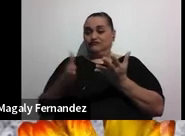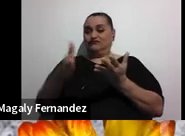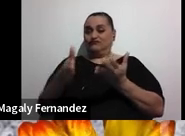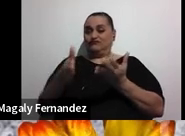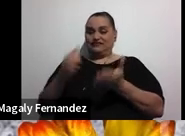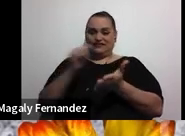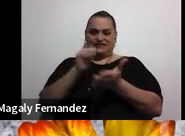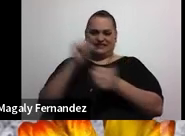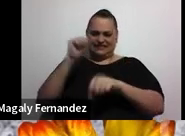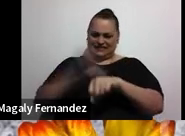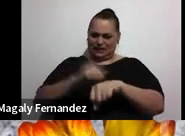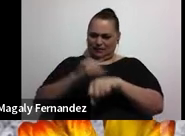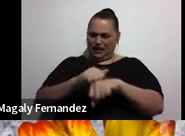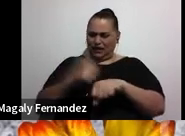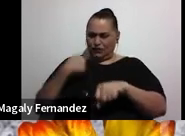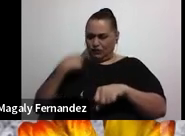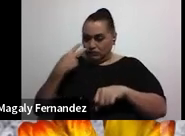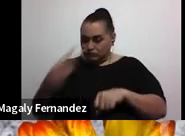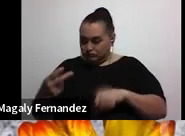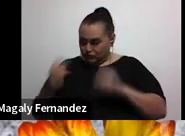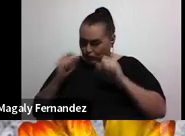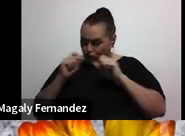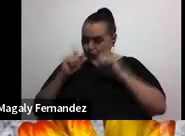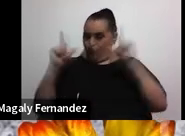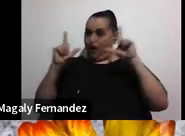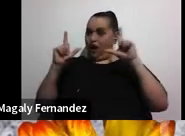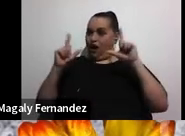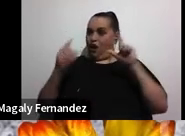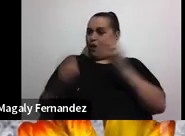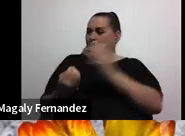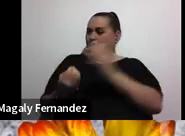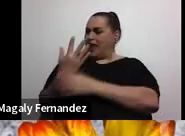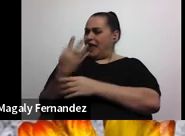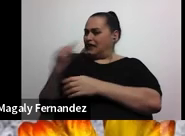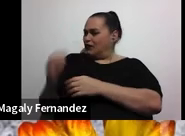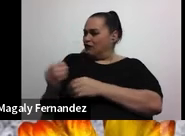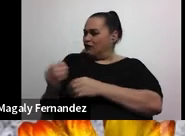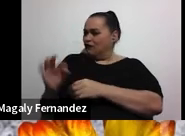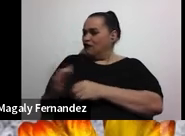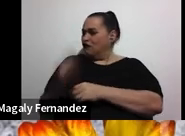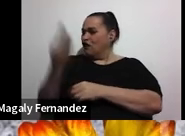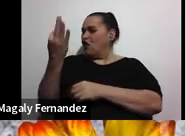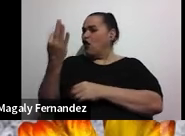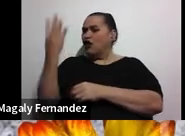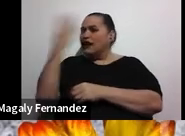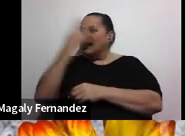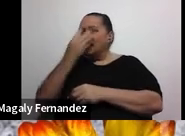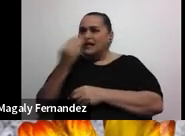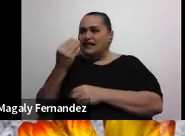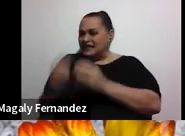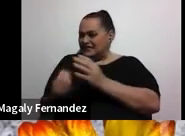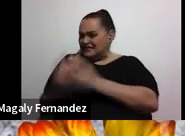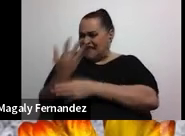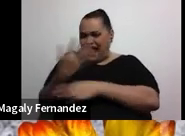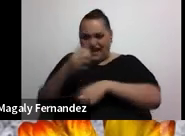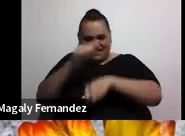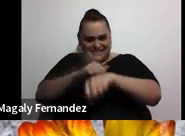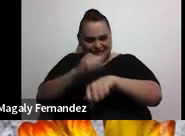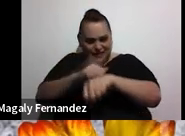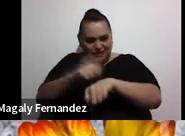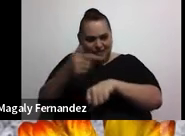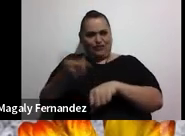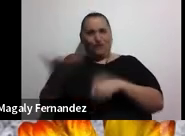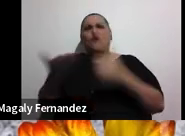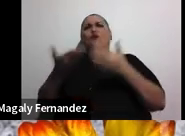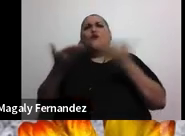¿cómo eso salió de ahí? como una planta que da una flor tan linda tan bonita sale de algo tan feo que es el pavimento donde no